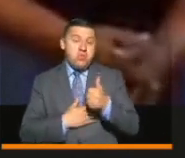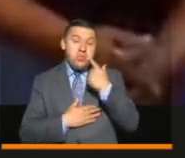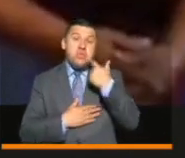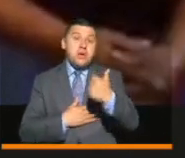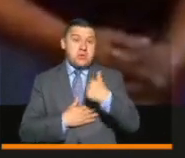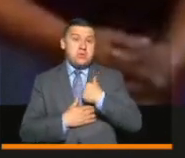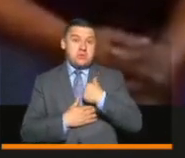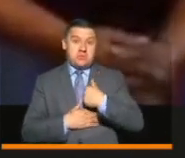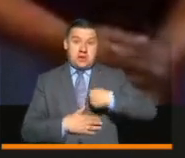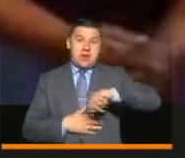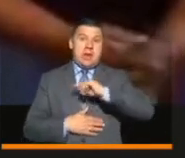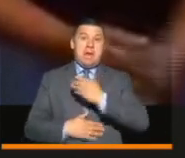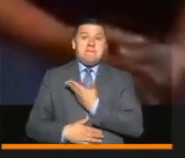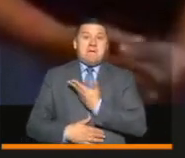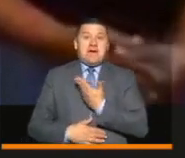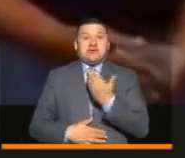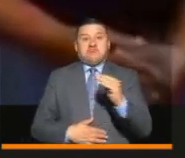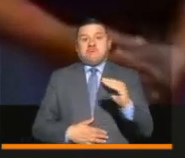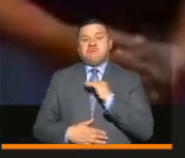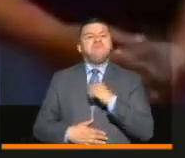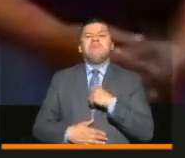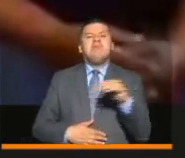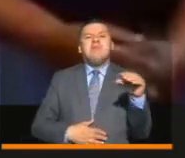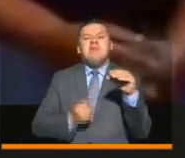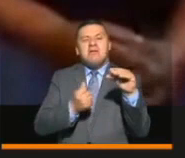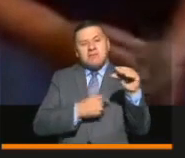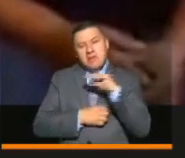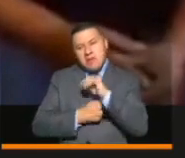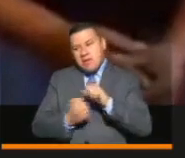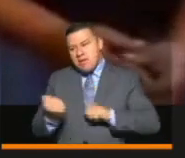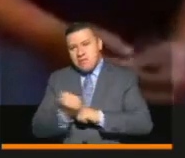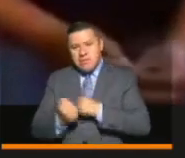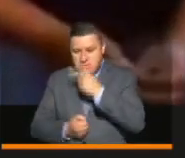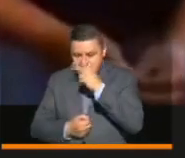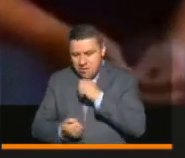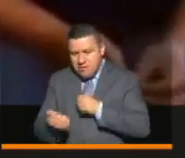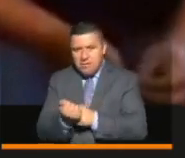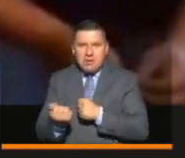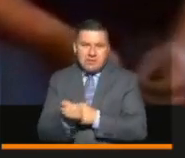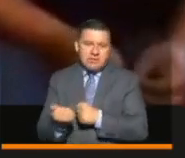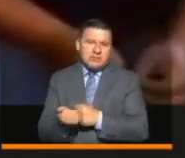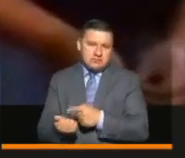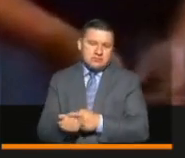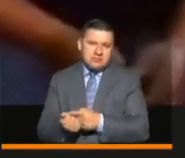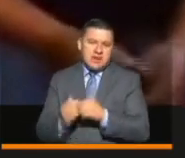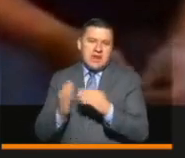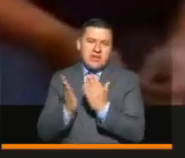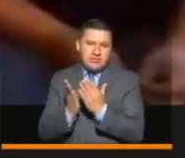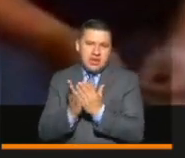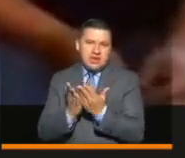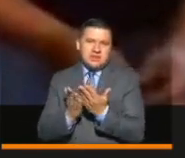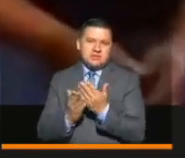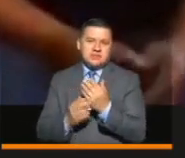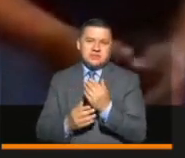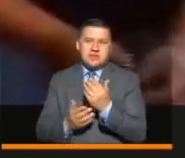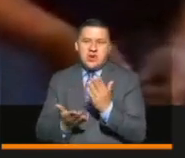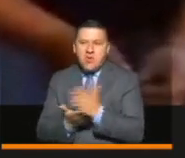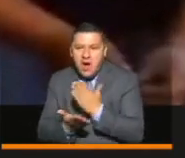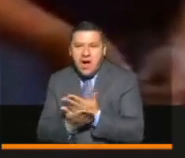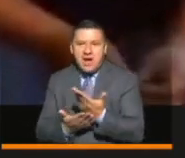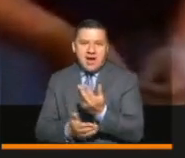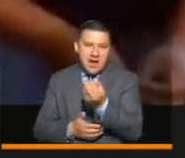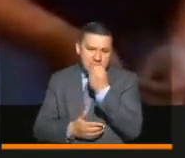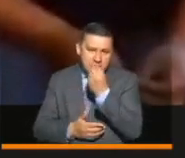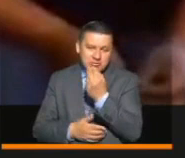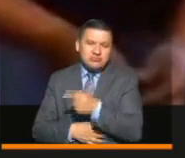bueno para nosotras las madres, para poder apoyar a nuestras ciudades en la educación, con los útiles, con la alimentación.